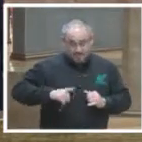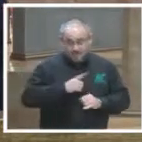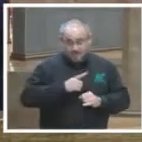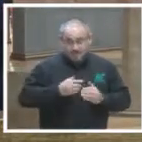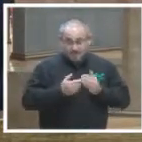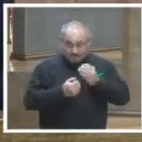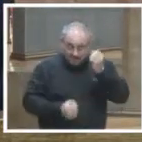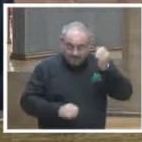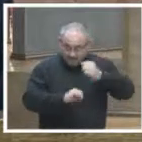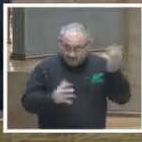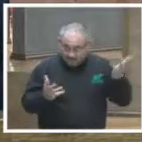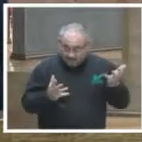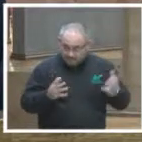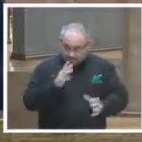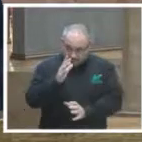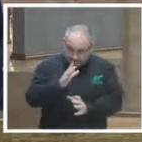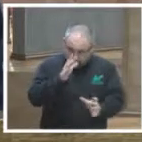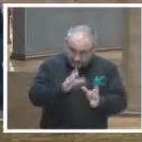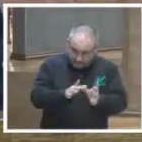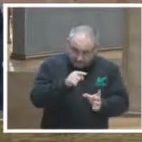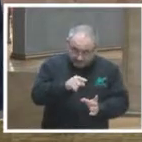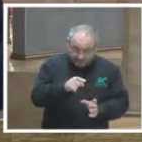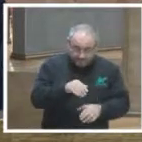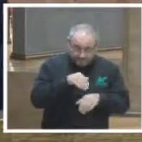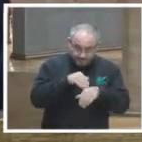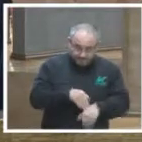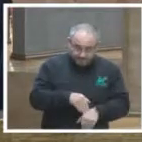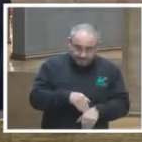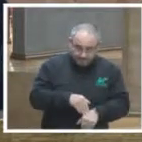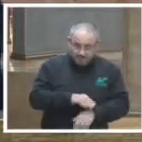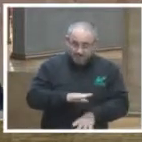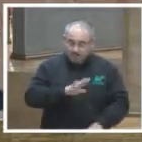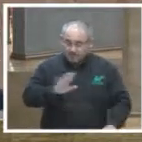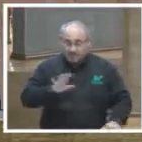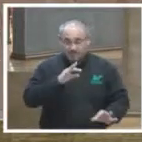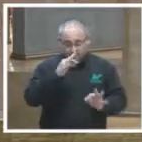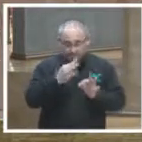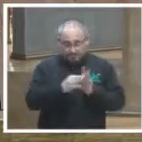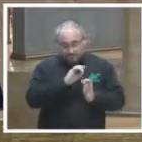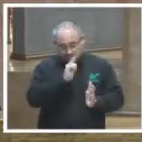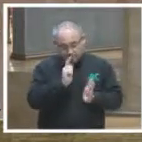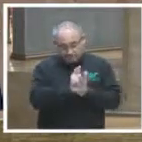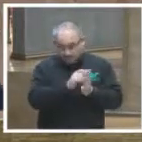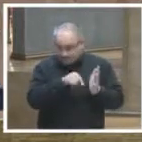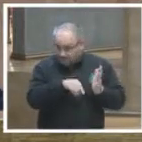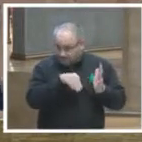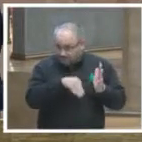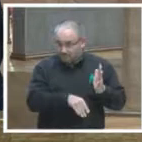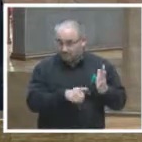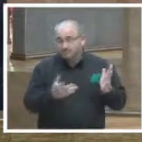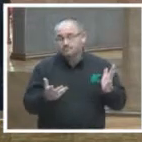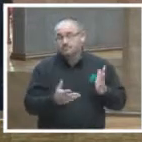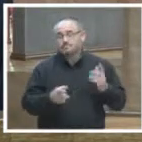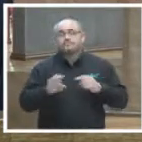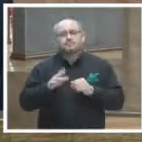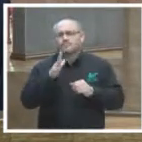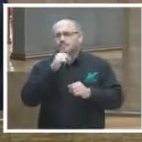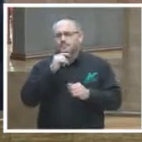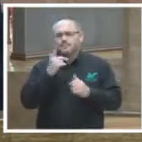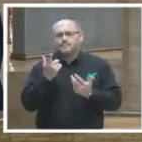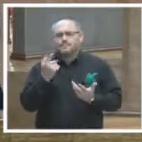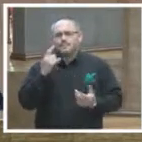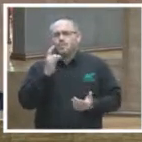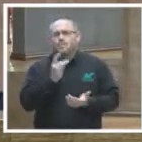atendiendo a los principios constitucionales convencionales y legales por otra parte no podemos volvernos